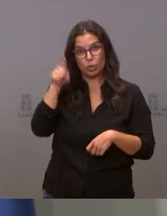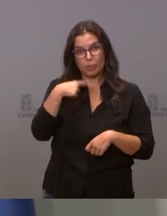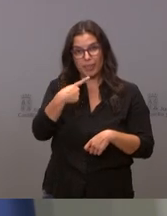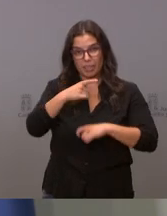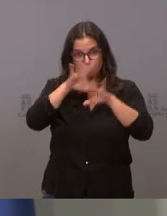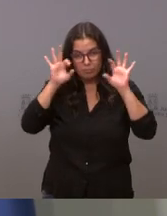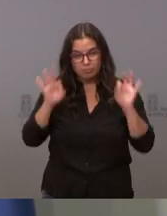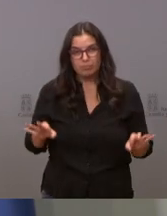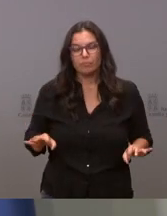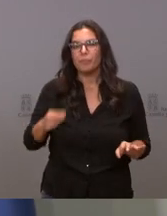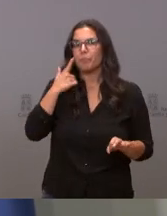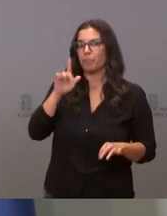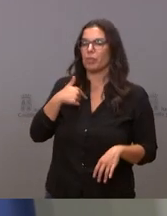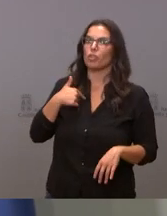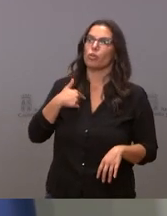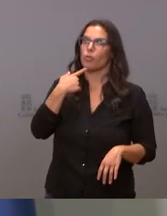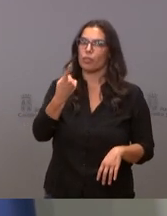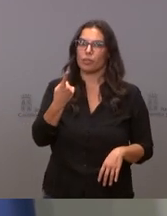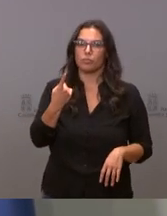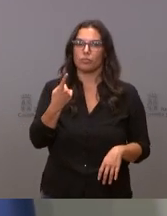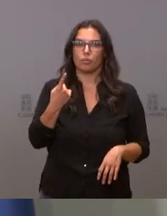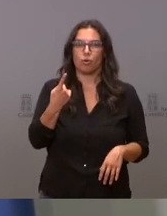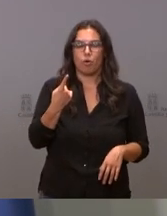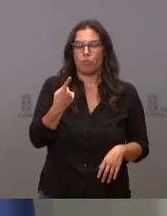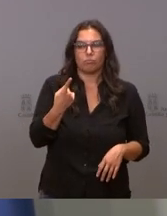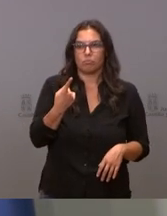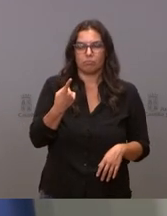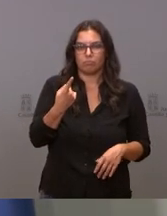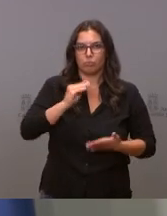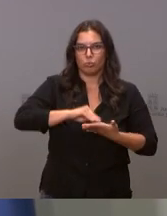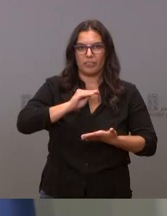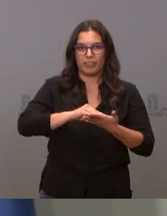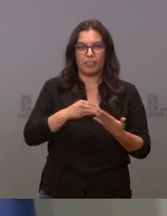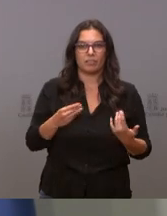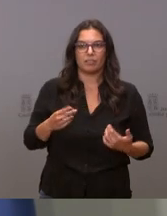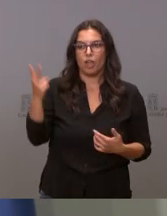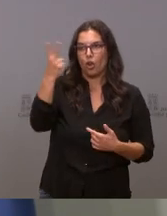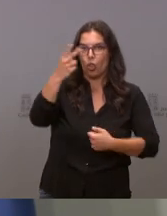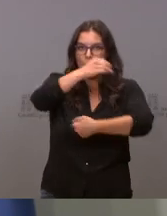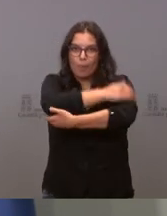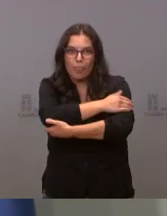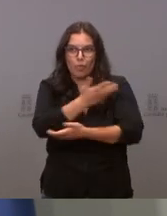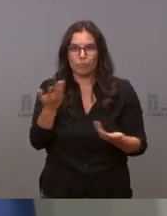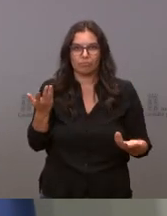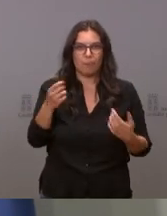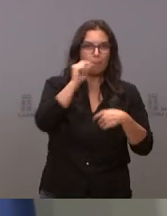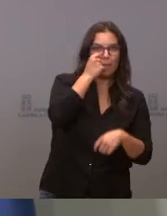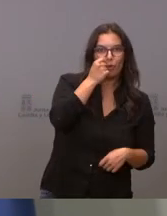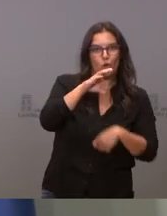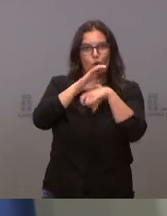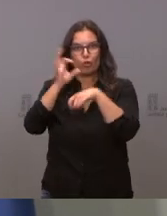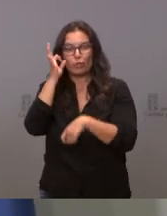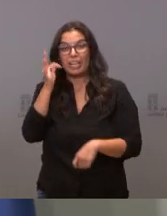he de decirle que ya lo he dicho en todos los tonos posibles se ha dado un abrazo con la consejera y además he de decirle otra cosa